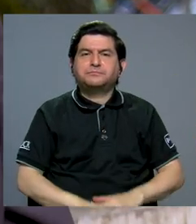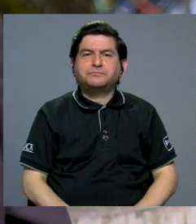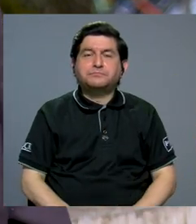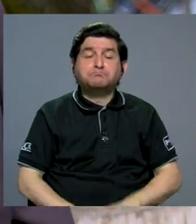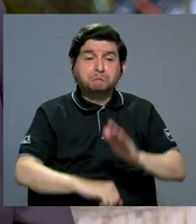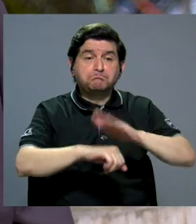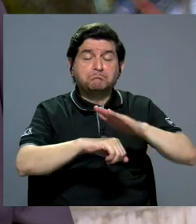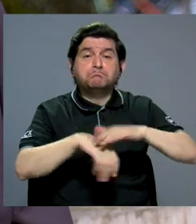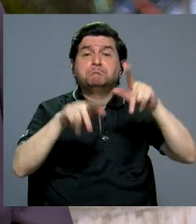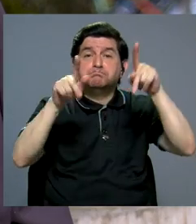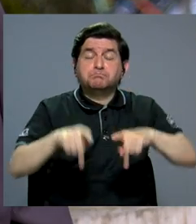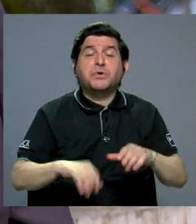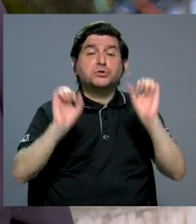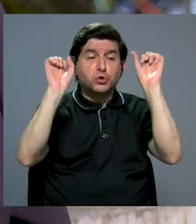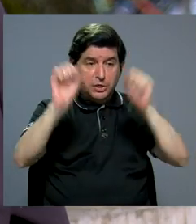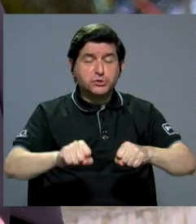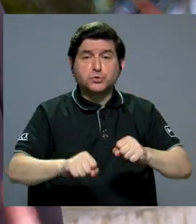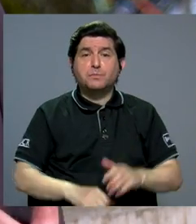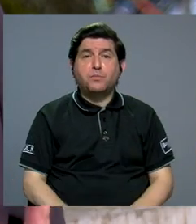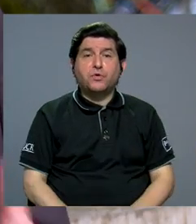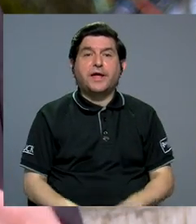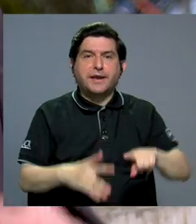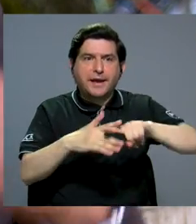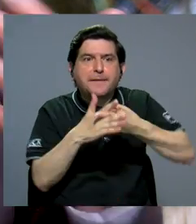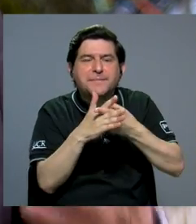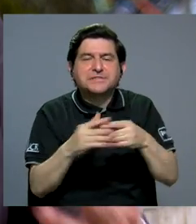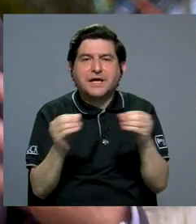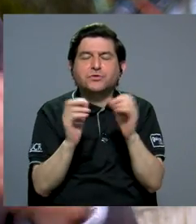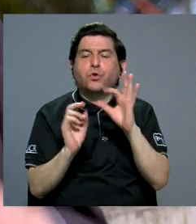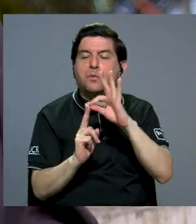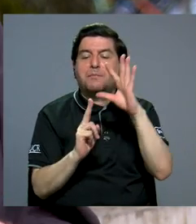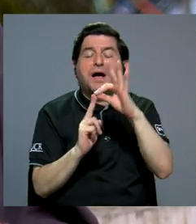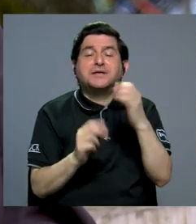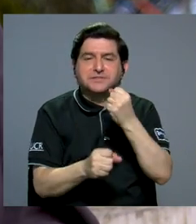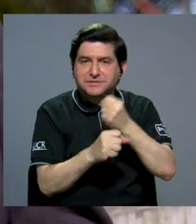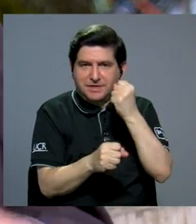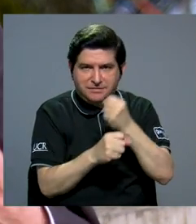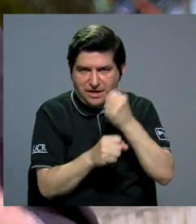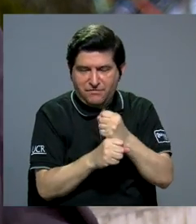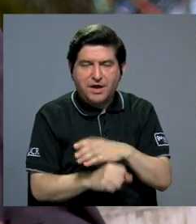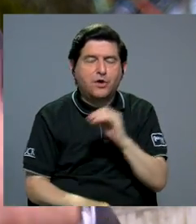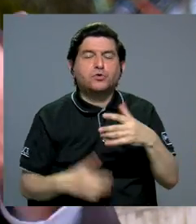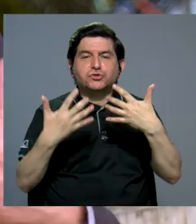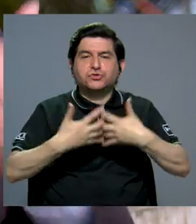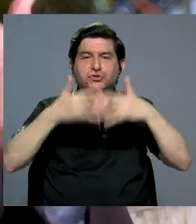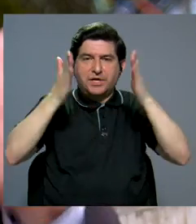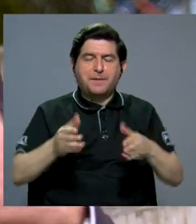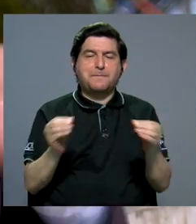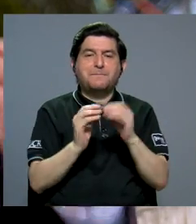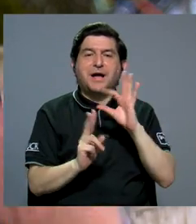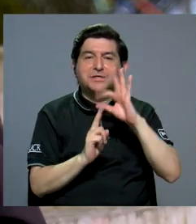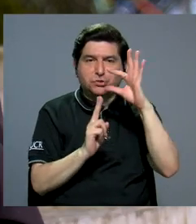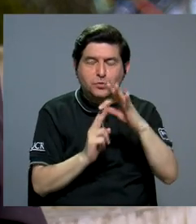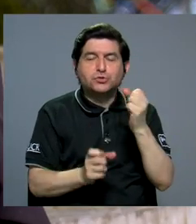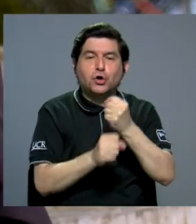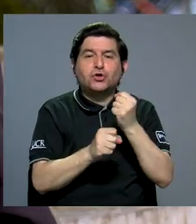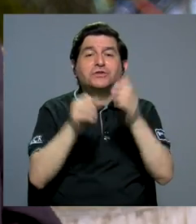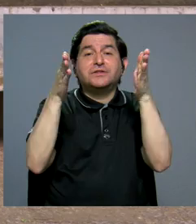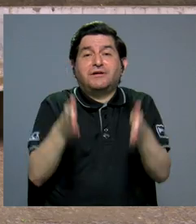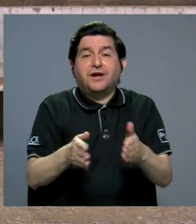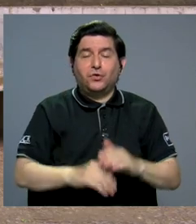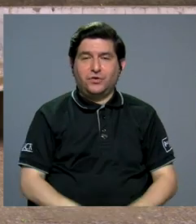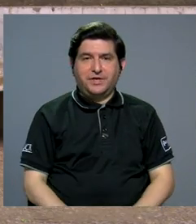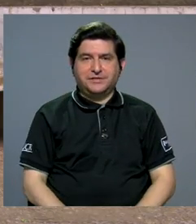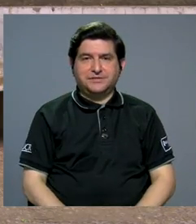permitiría que la gente tuviera, para empezar, más alternativas de trabajos y los empresarios más alternativas de empleados.